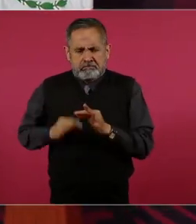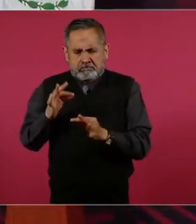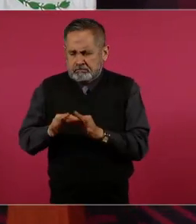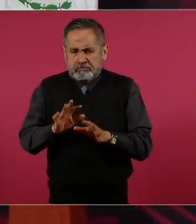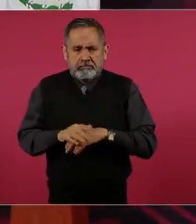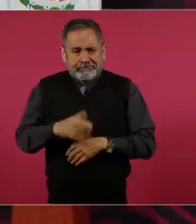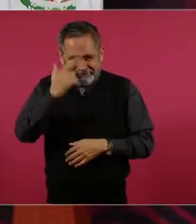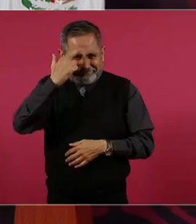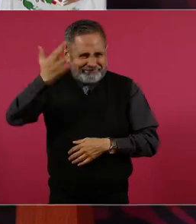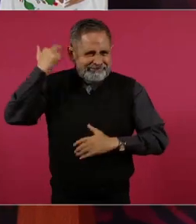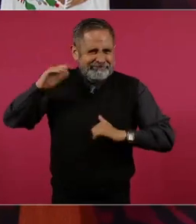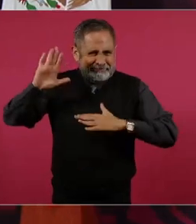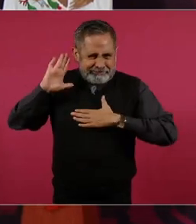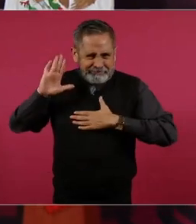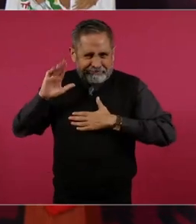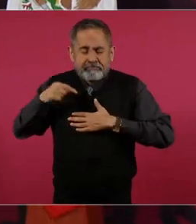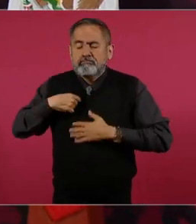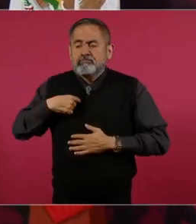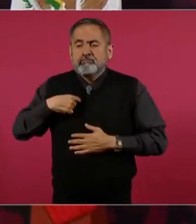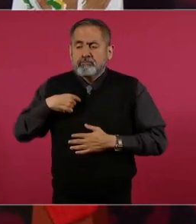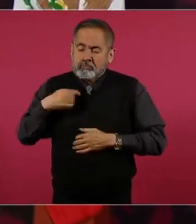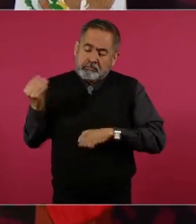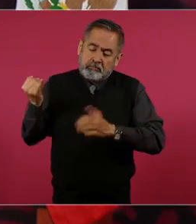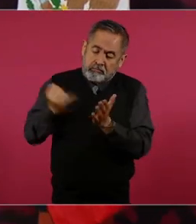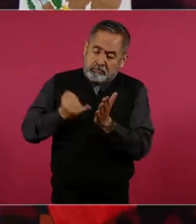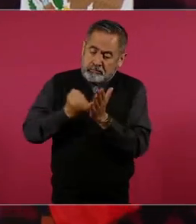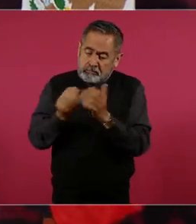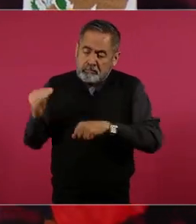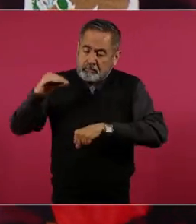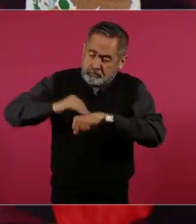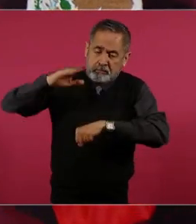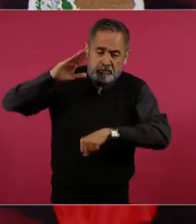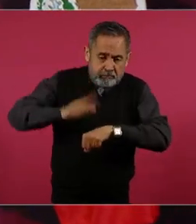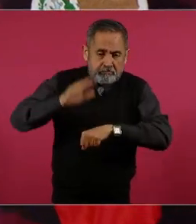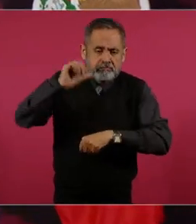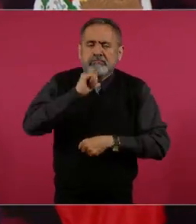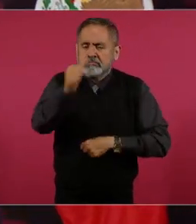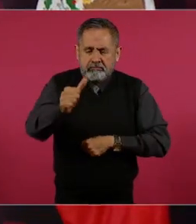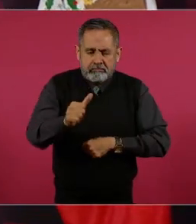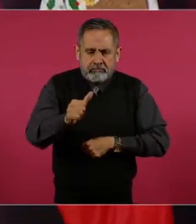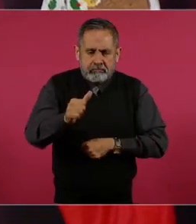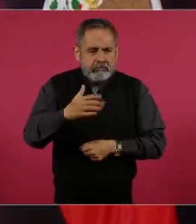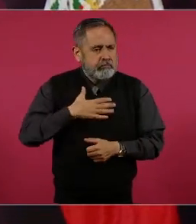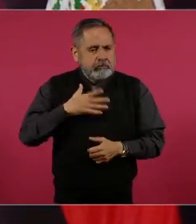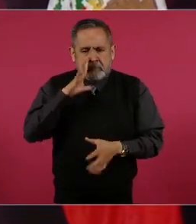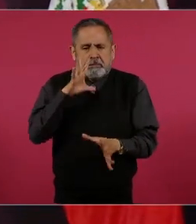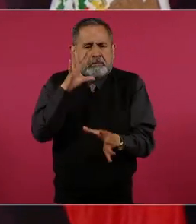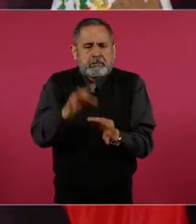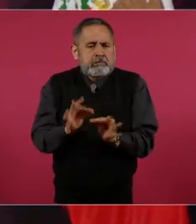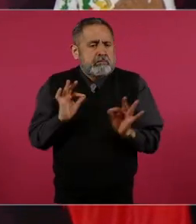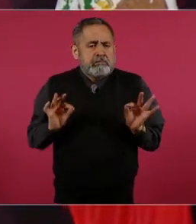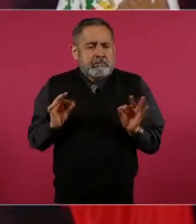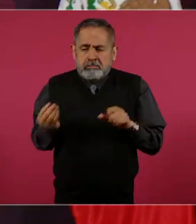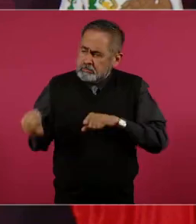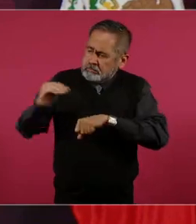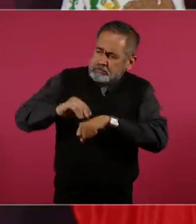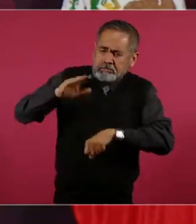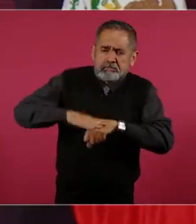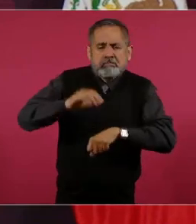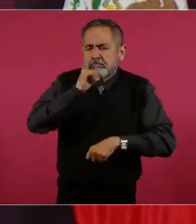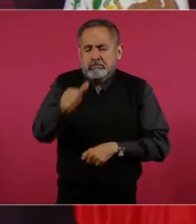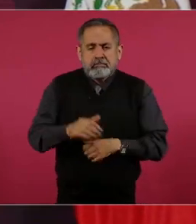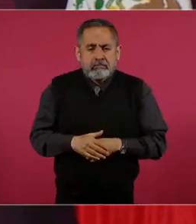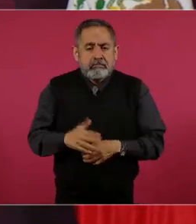dijimos, no vamos a aumentar los impuestos en términos reales y cumplimos. Dijimos, no va a aumentar